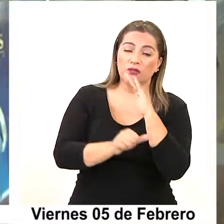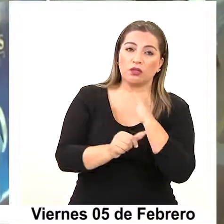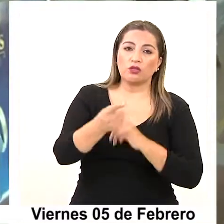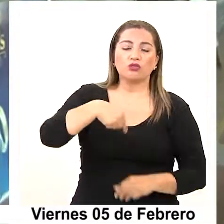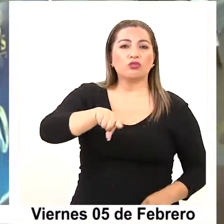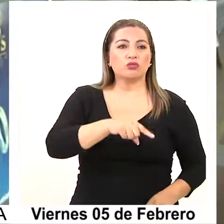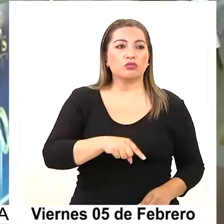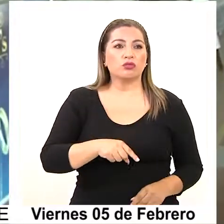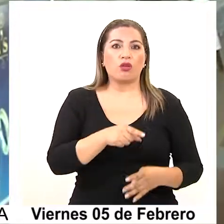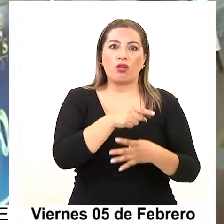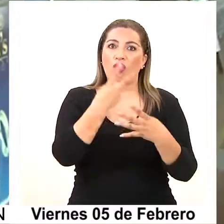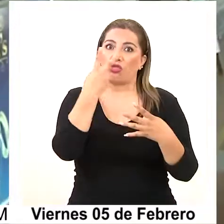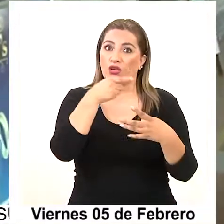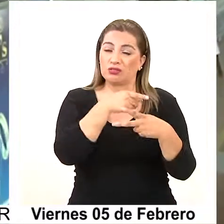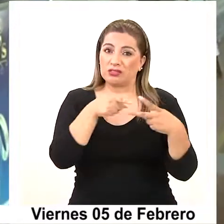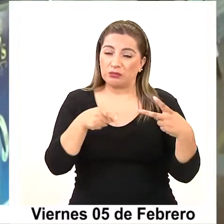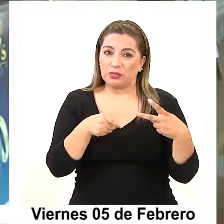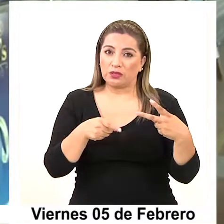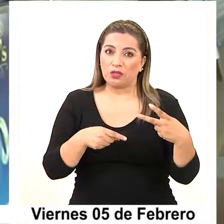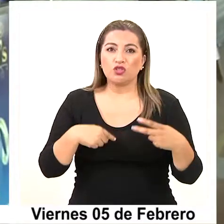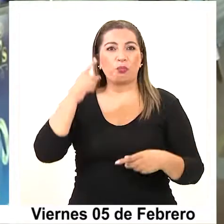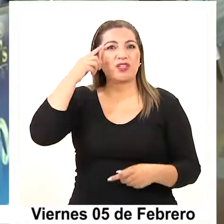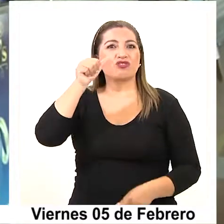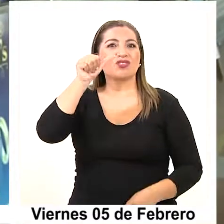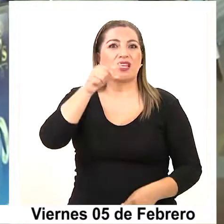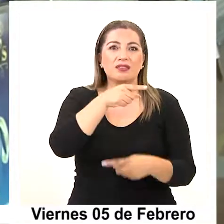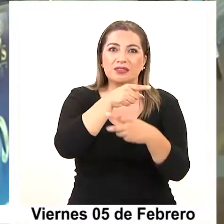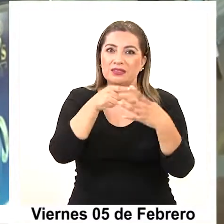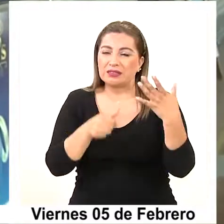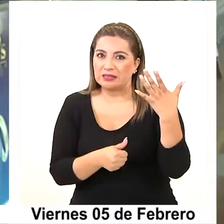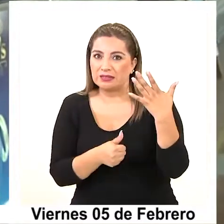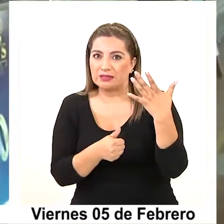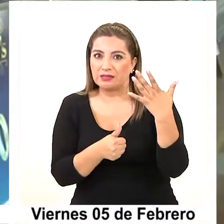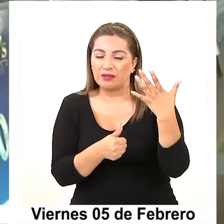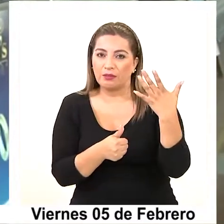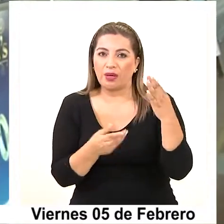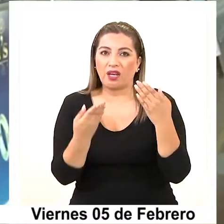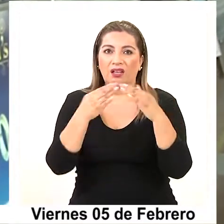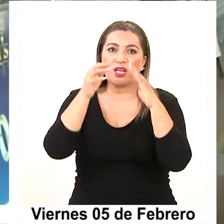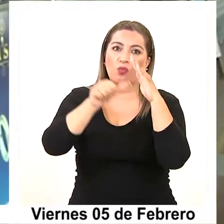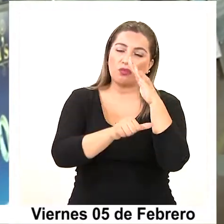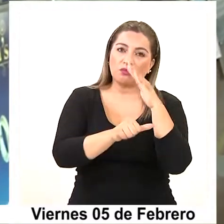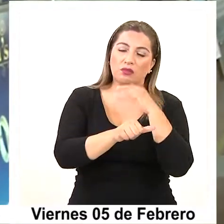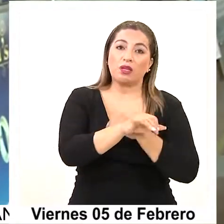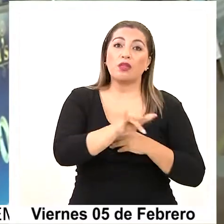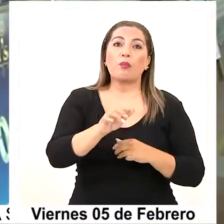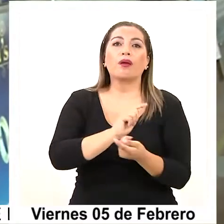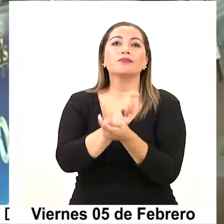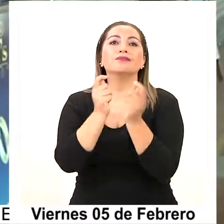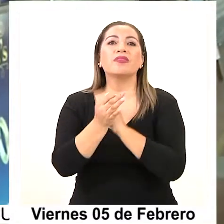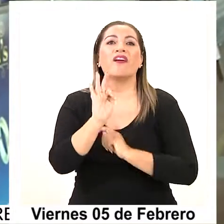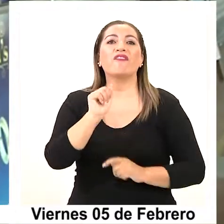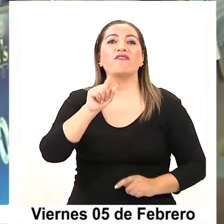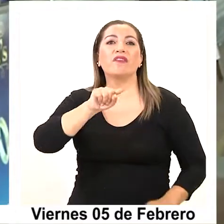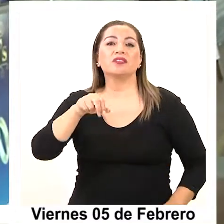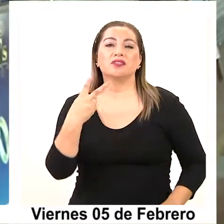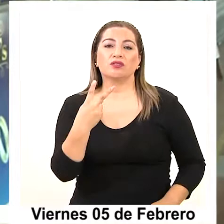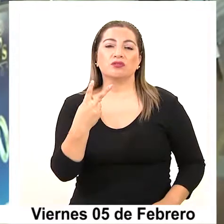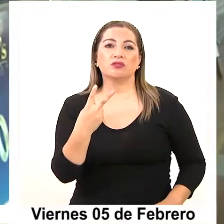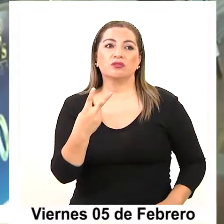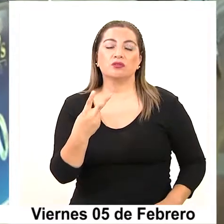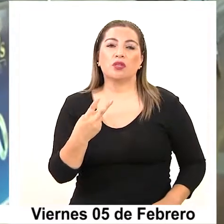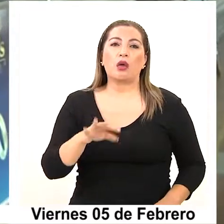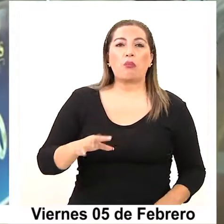perjudicaron con dos semanas, por lo tanto van ser seis semanas y ahí se nos asegura el paso a la fase 2, que serían dos